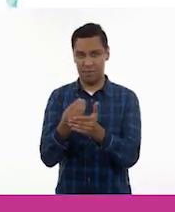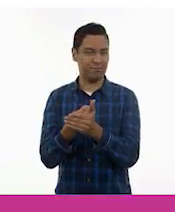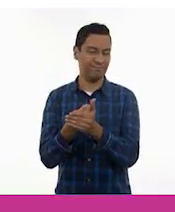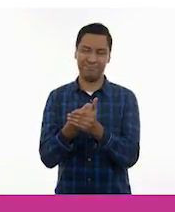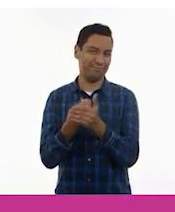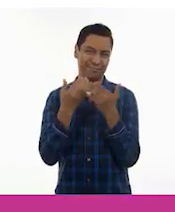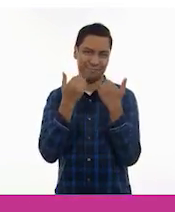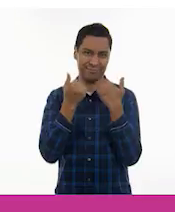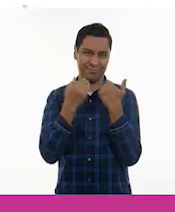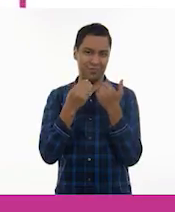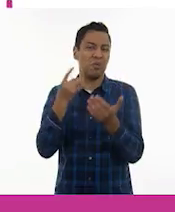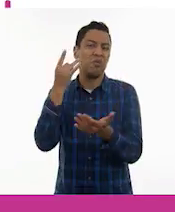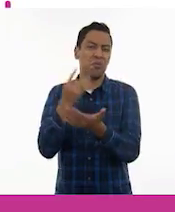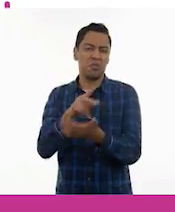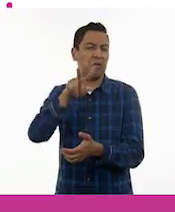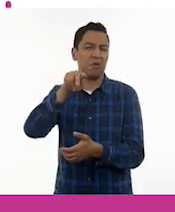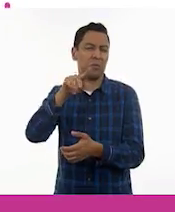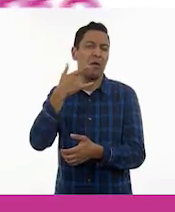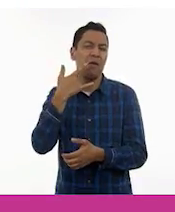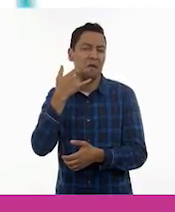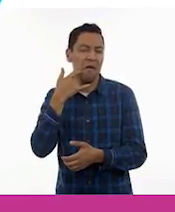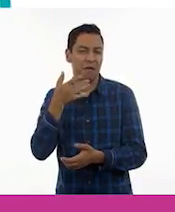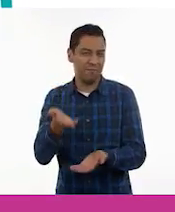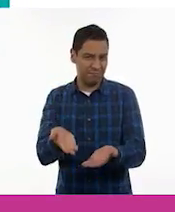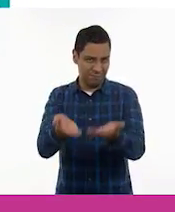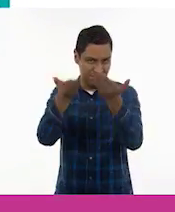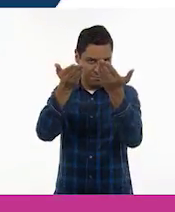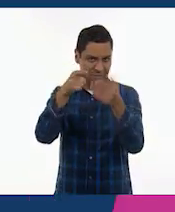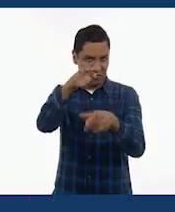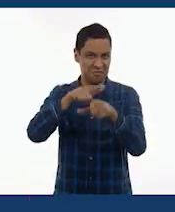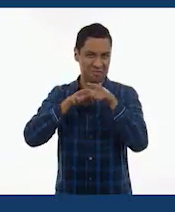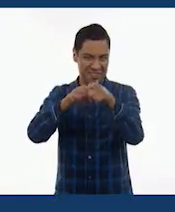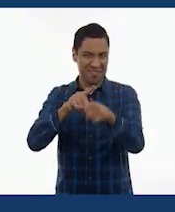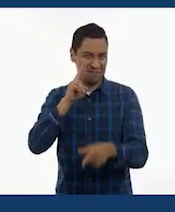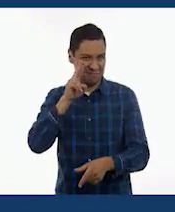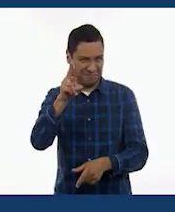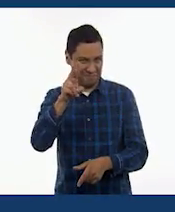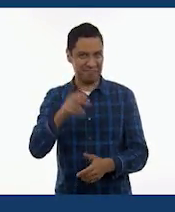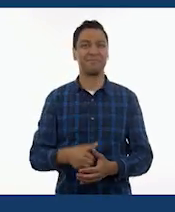sino una programación de entretenimiento. ¡No te la pierdas!